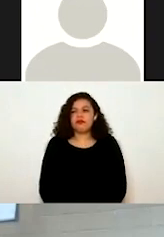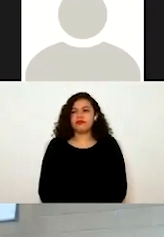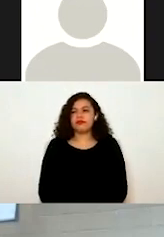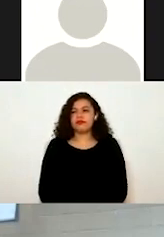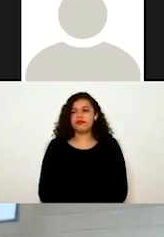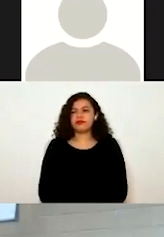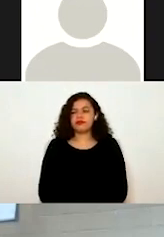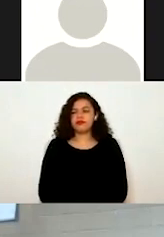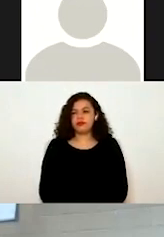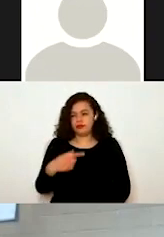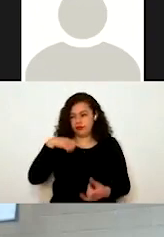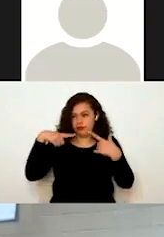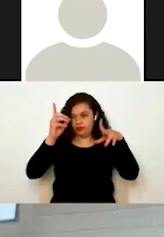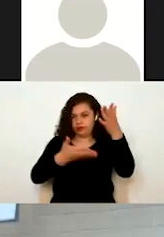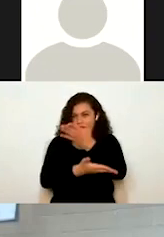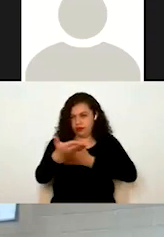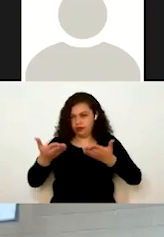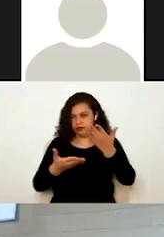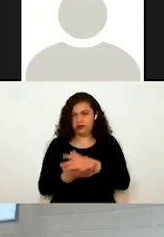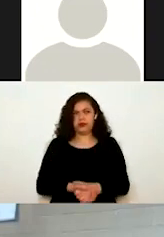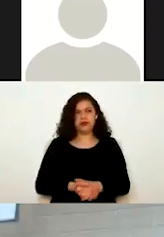Les voy a compartir mi pantalla con la...